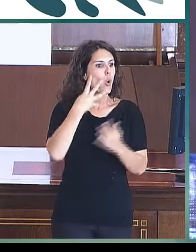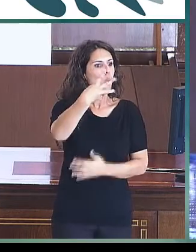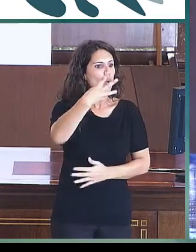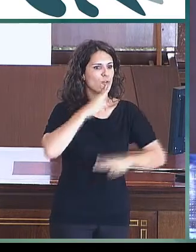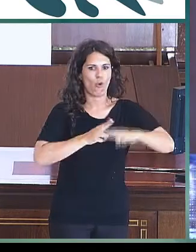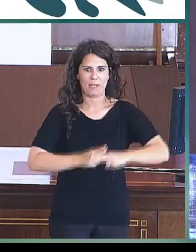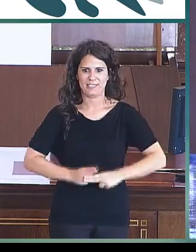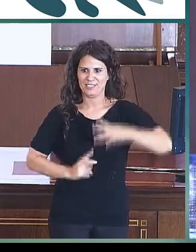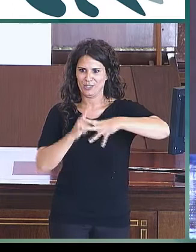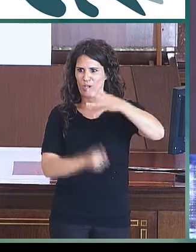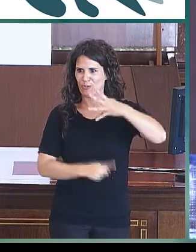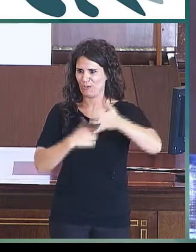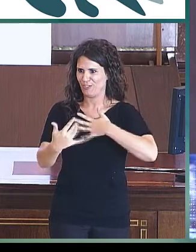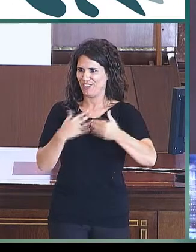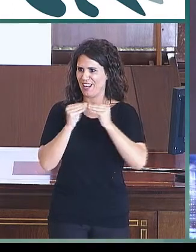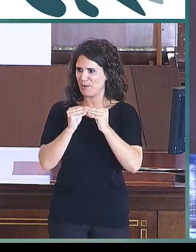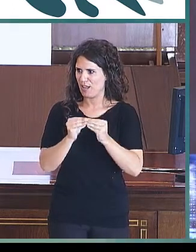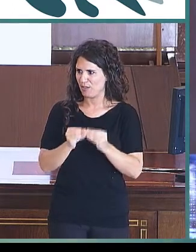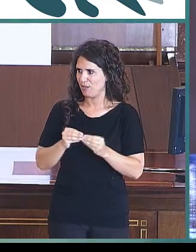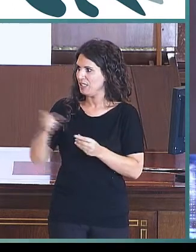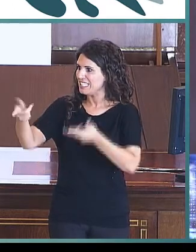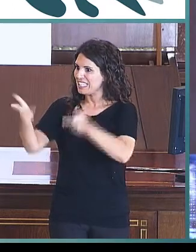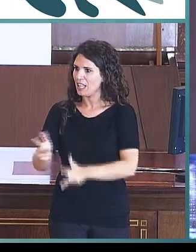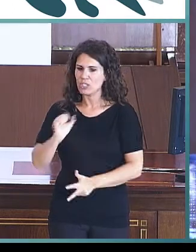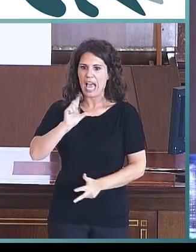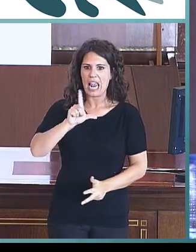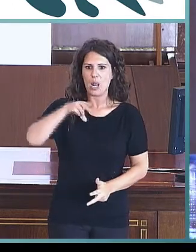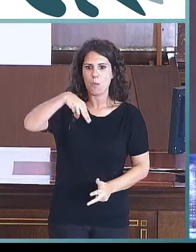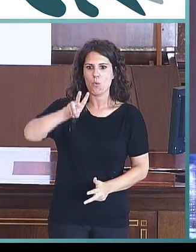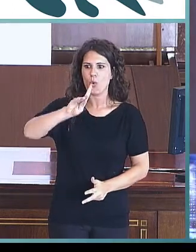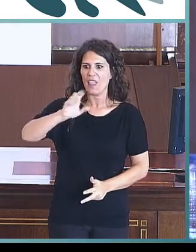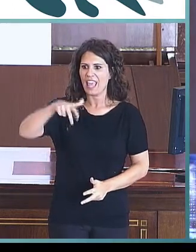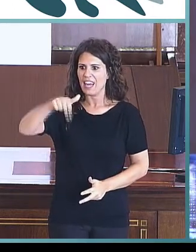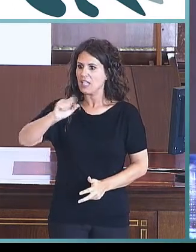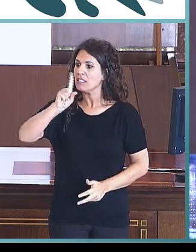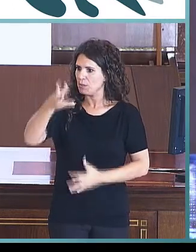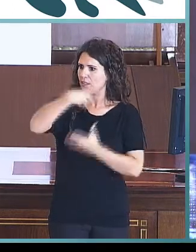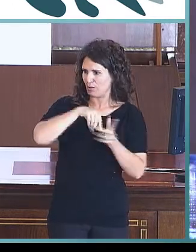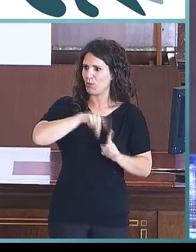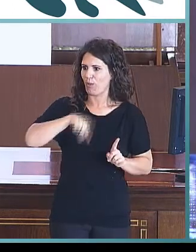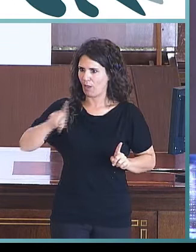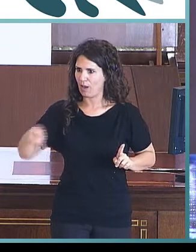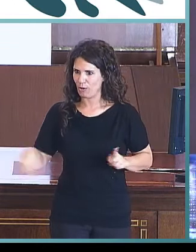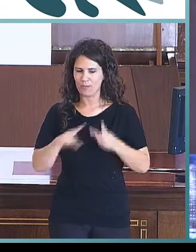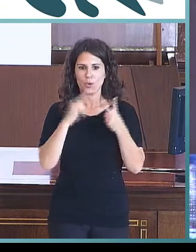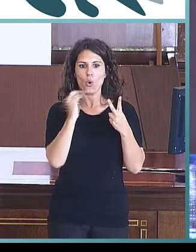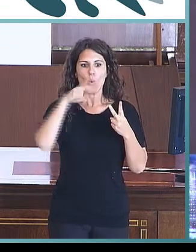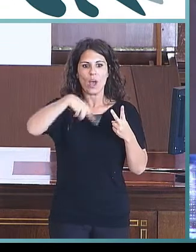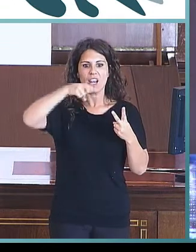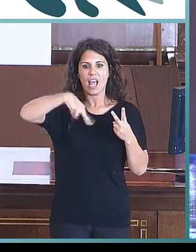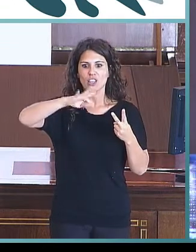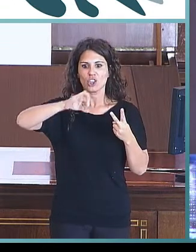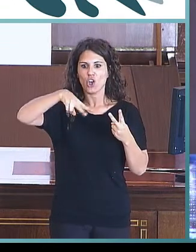pues están sentados Almudena, que es también parte del Ponce de León, Juan Antonio, que le habéis